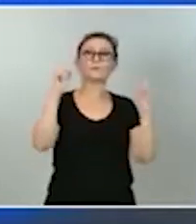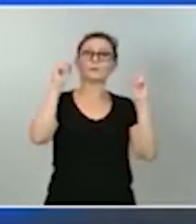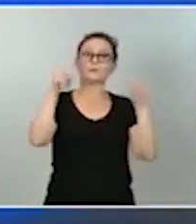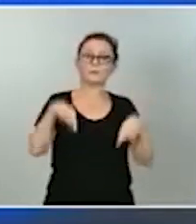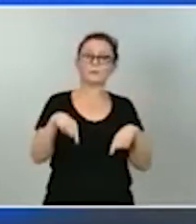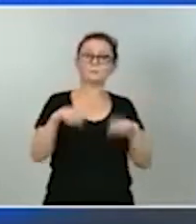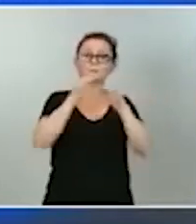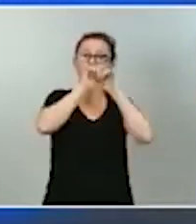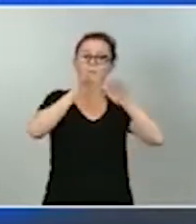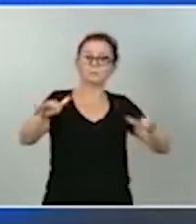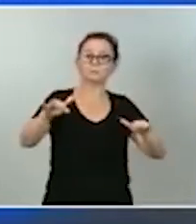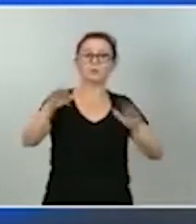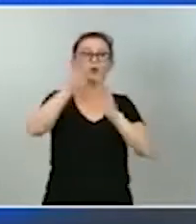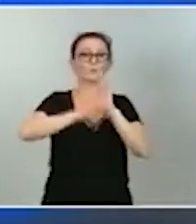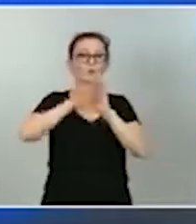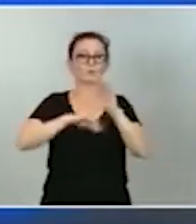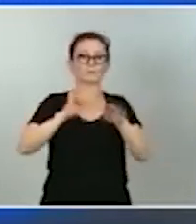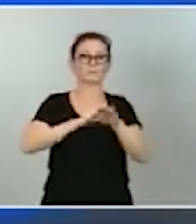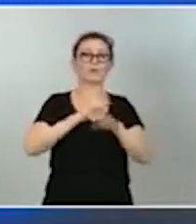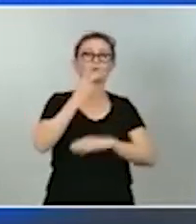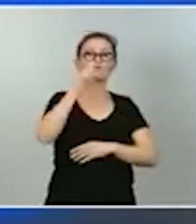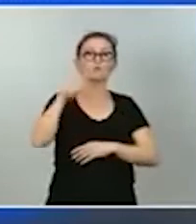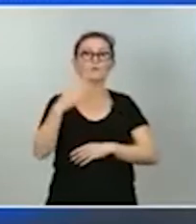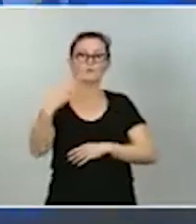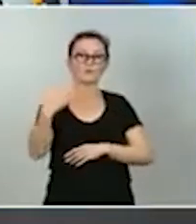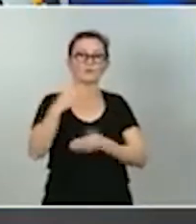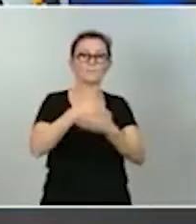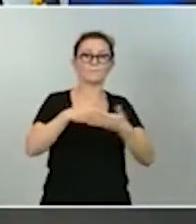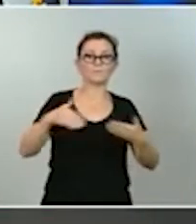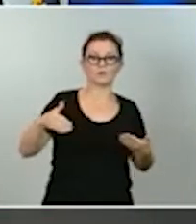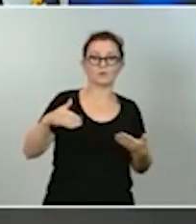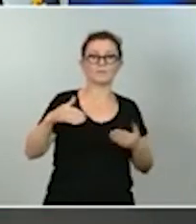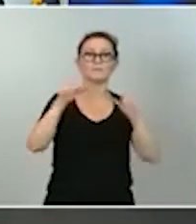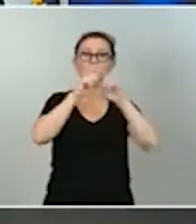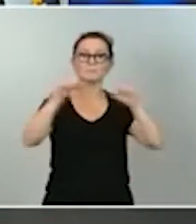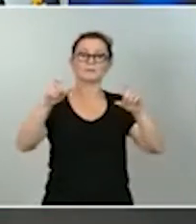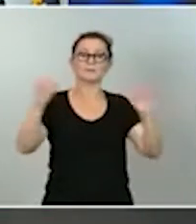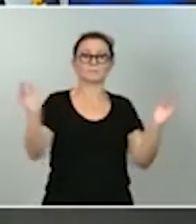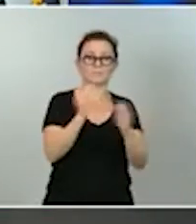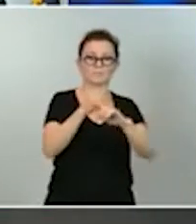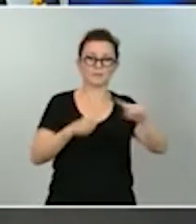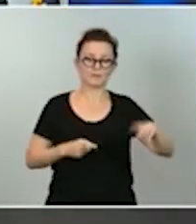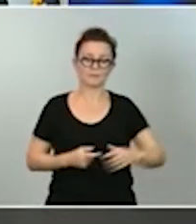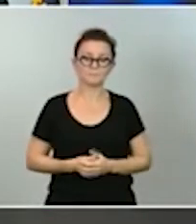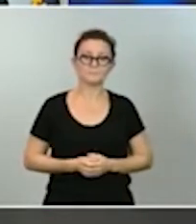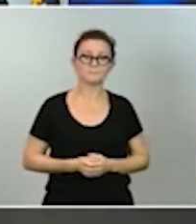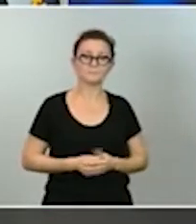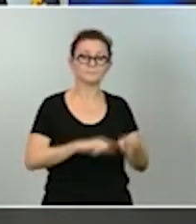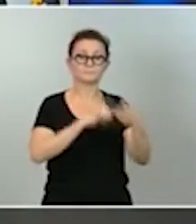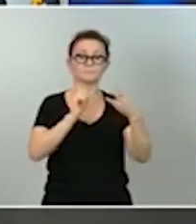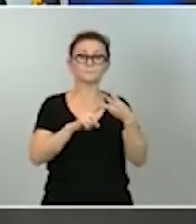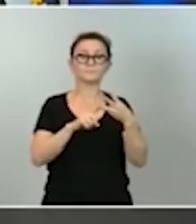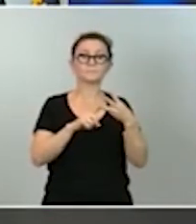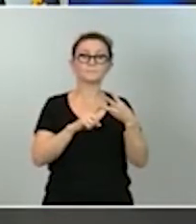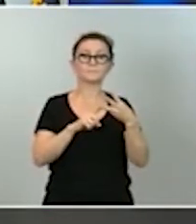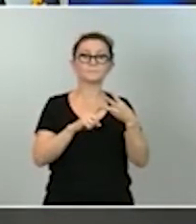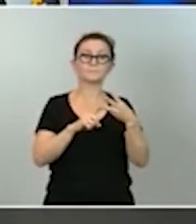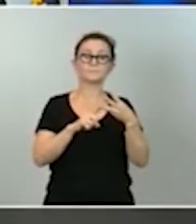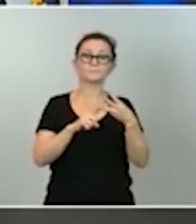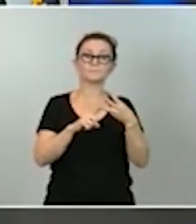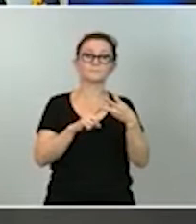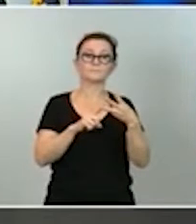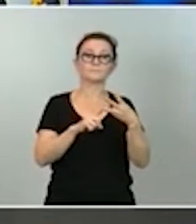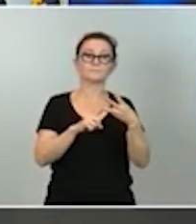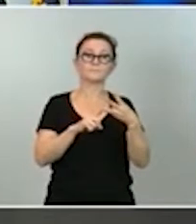digitalización a 2,5 millones de pymes. En tercer lugar quisiera también